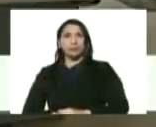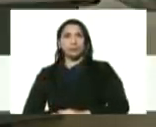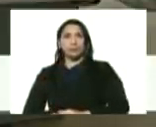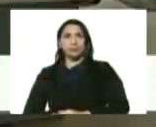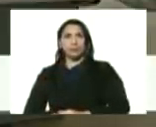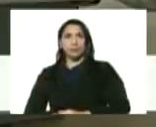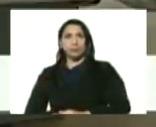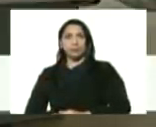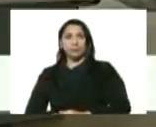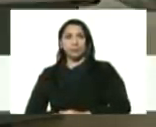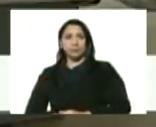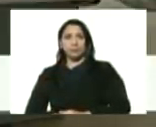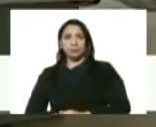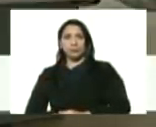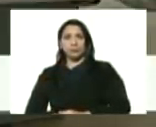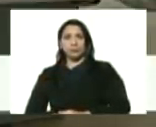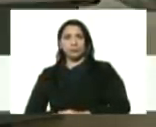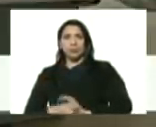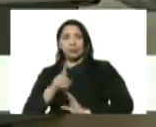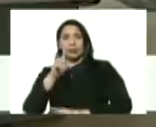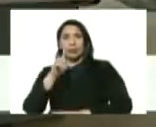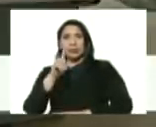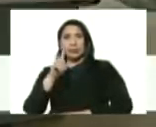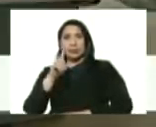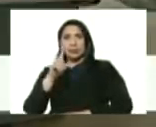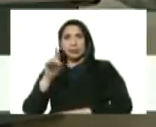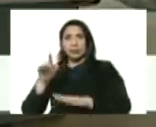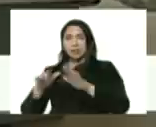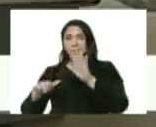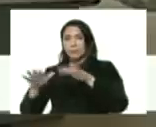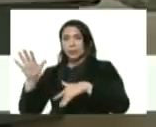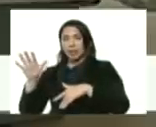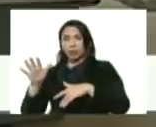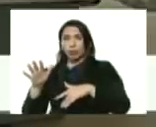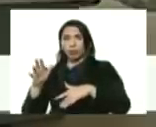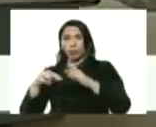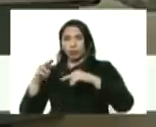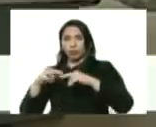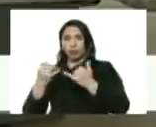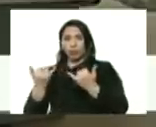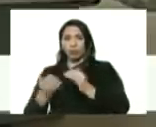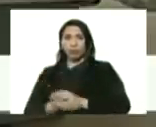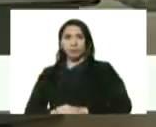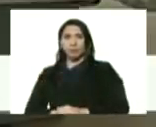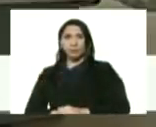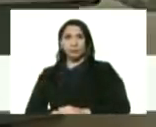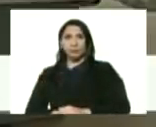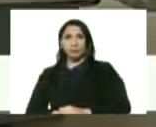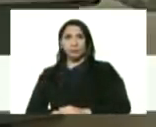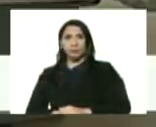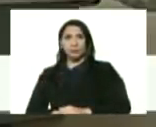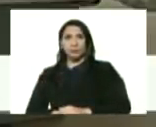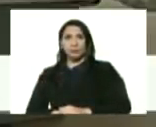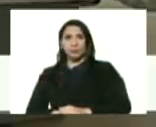61.000 100.014 que hemos construido hasta ahora 61.000 no 61.000 22.000